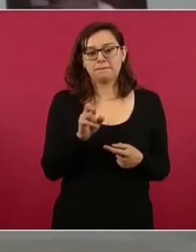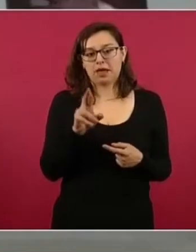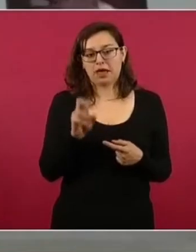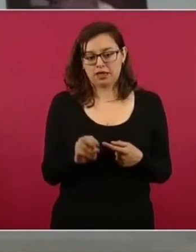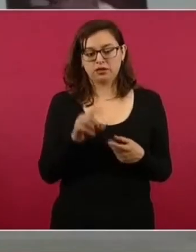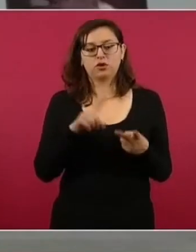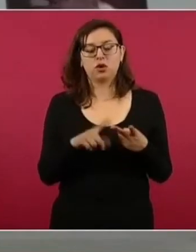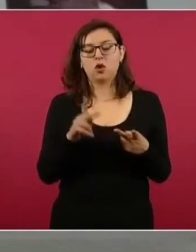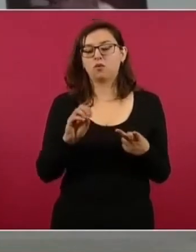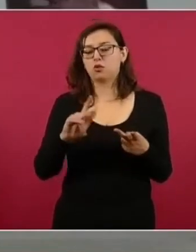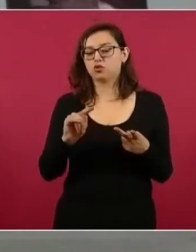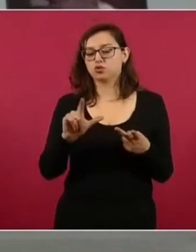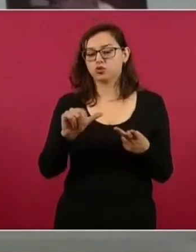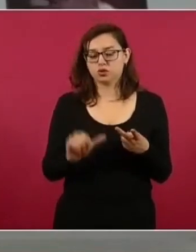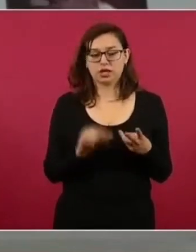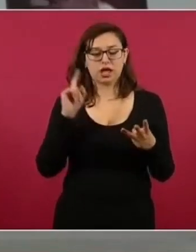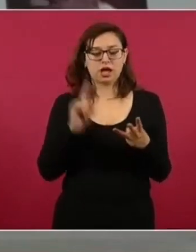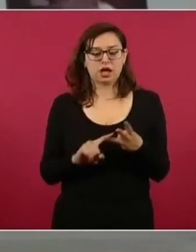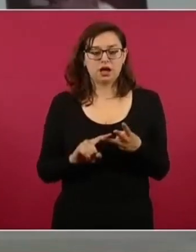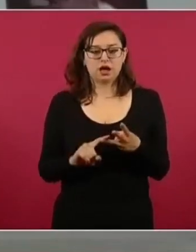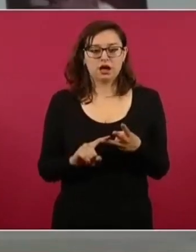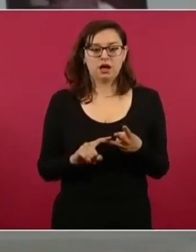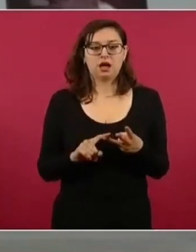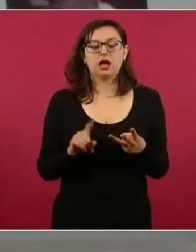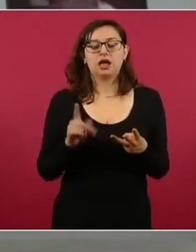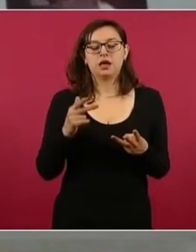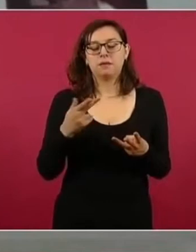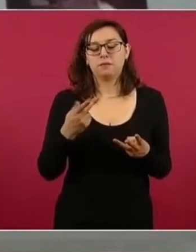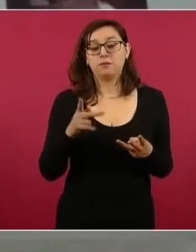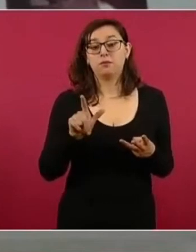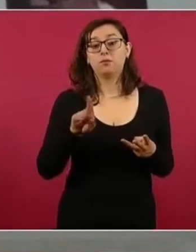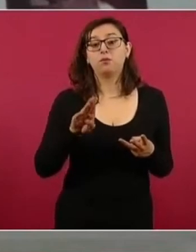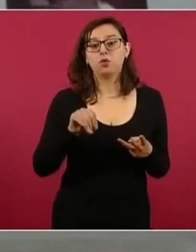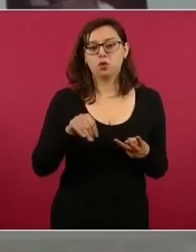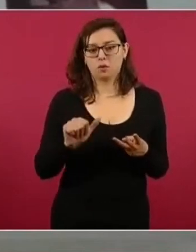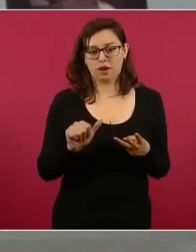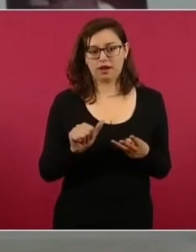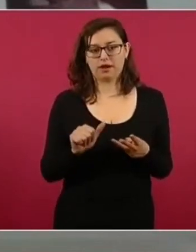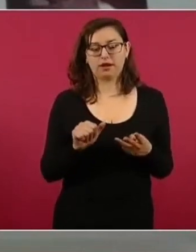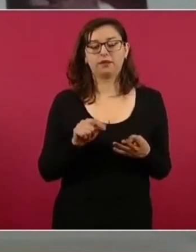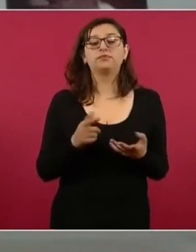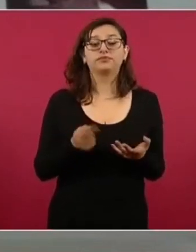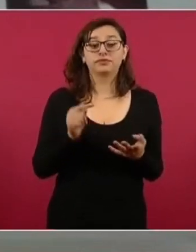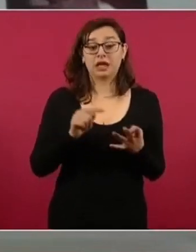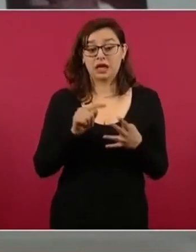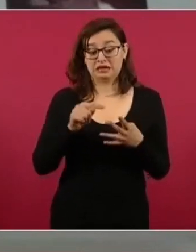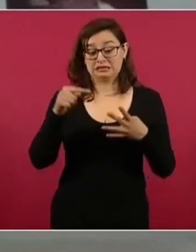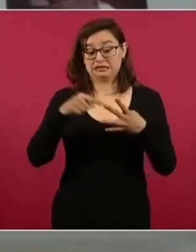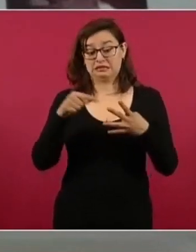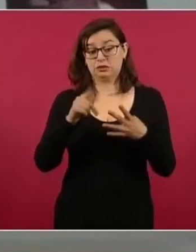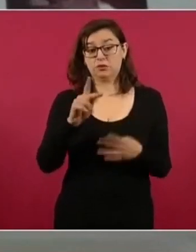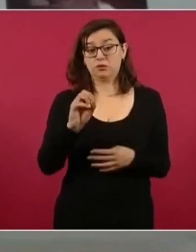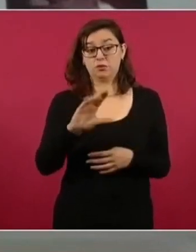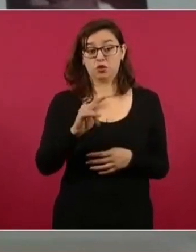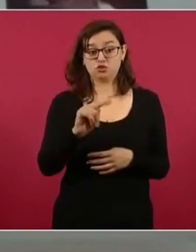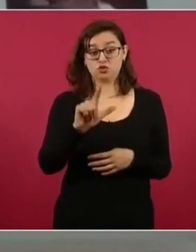en San Pedro Pochutla y en Pluma Hidalgo. También ahí en San Pedro Pochutla fue establecida la